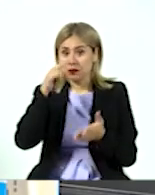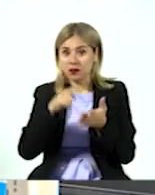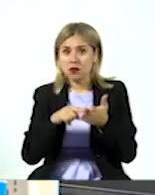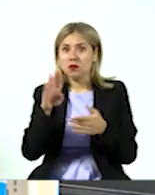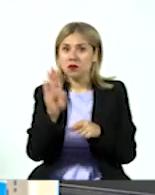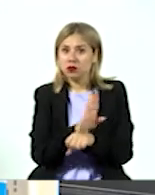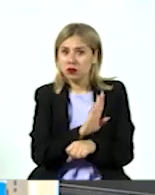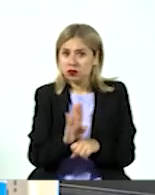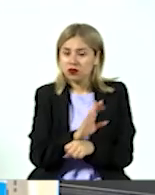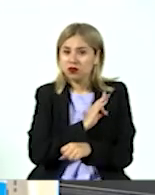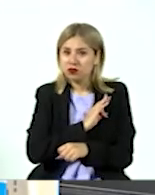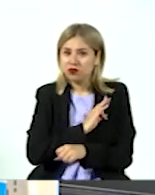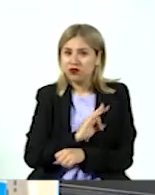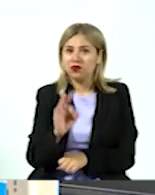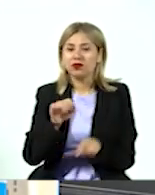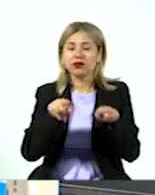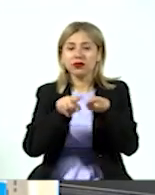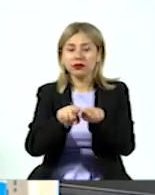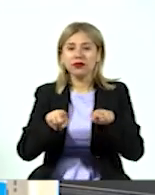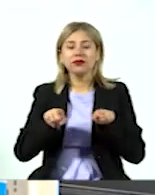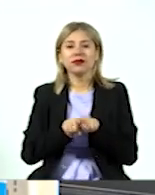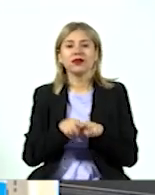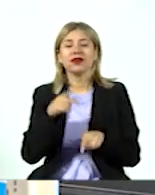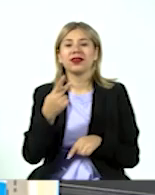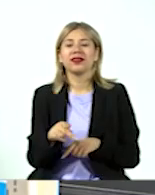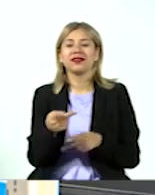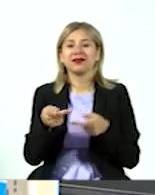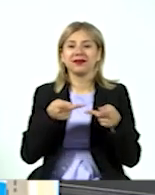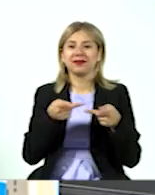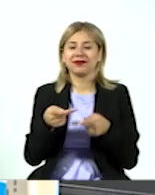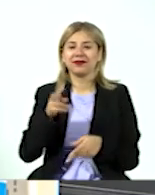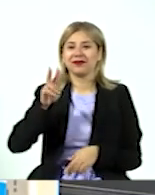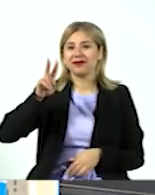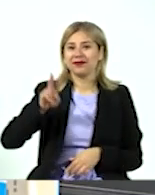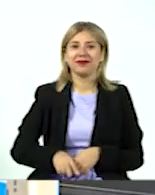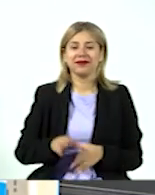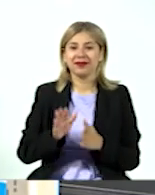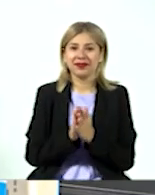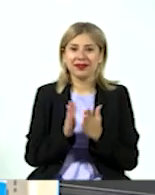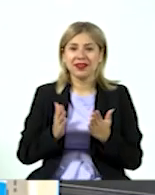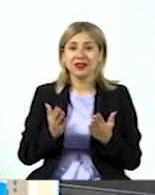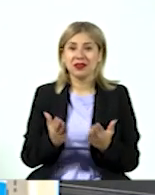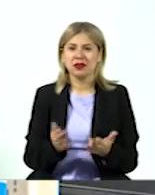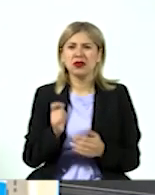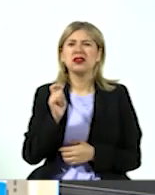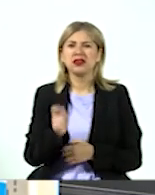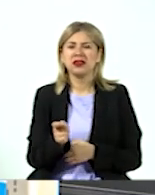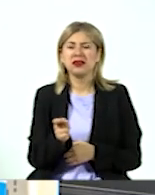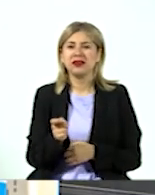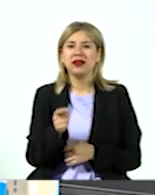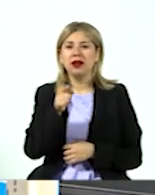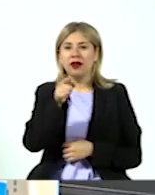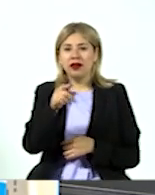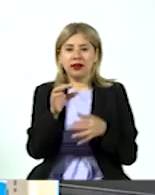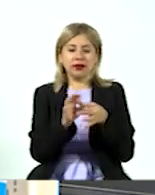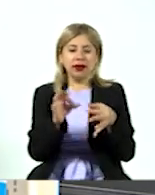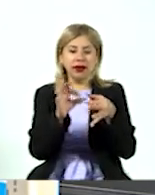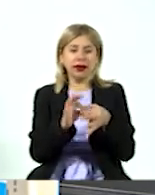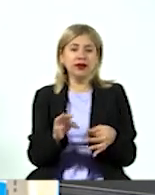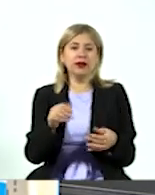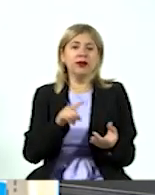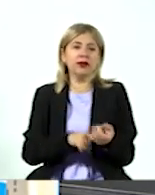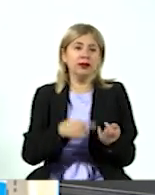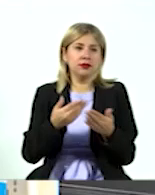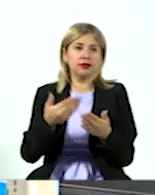beneficiar, pues que pueda hacerse de uno. La realidad es que el libro lo que busca, como bien decías al inicio de la